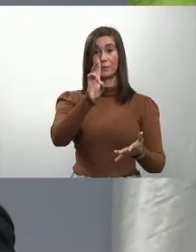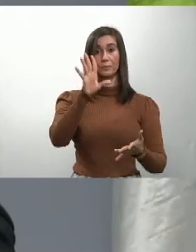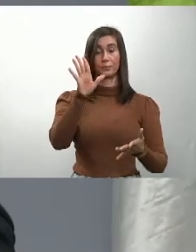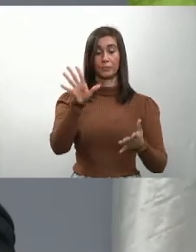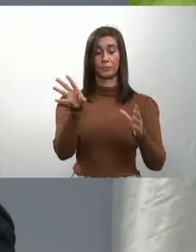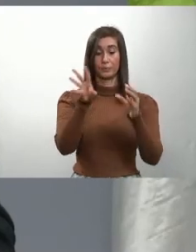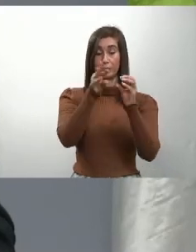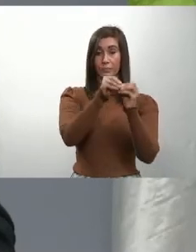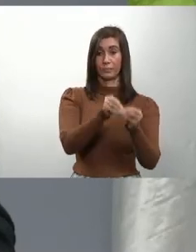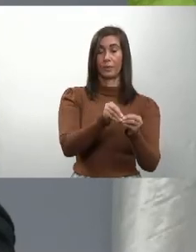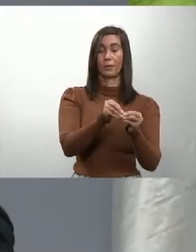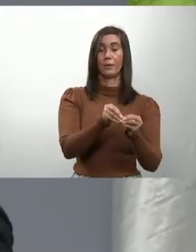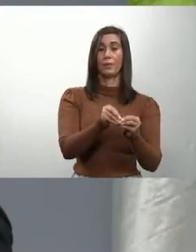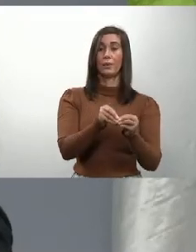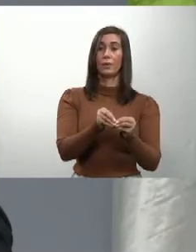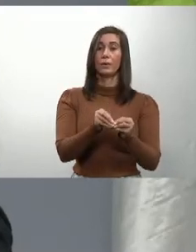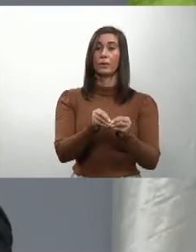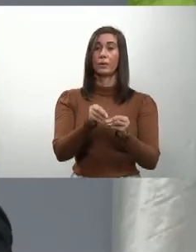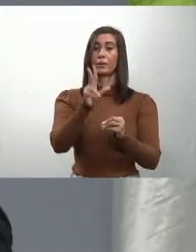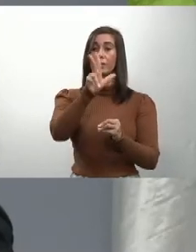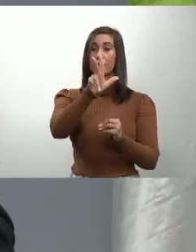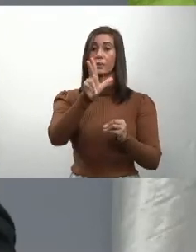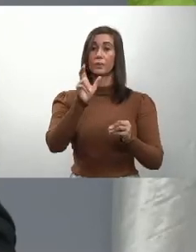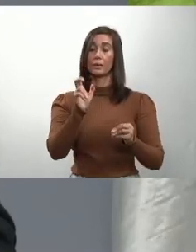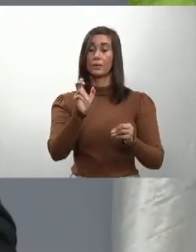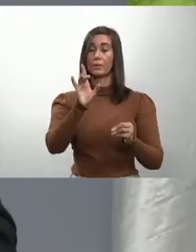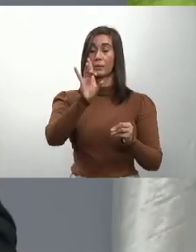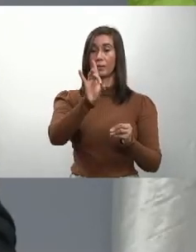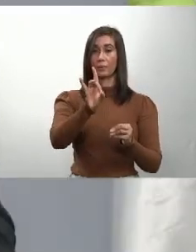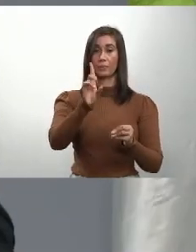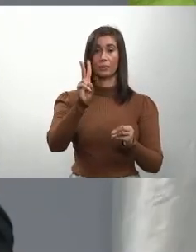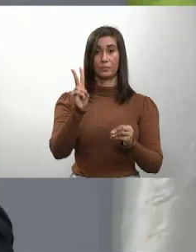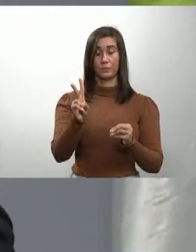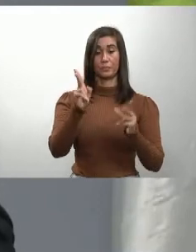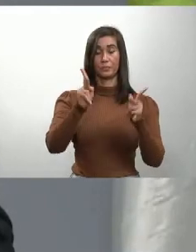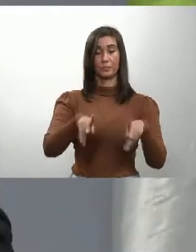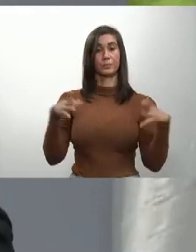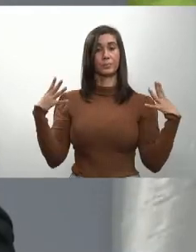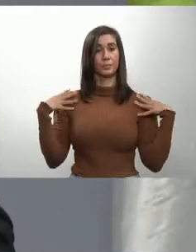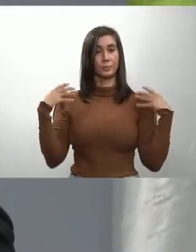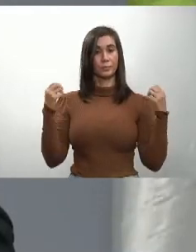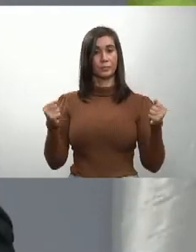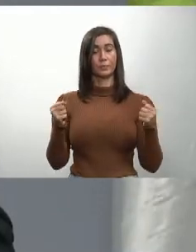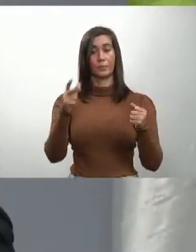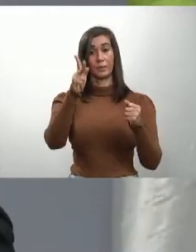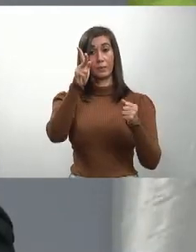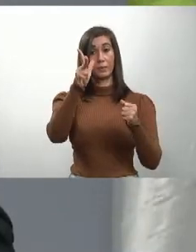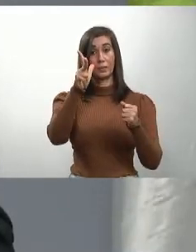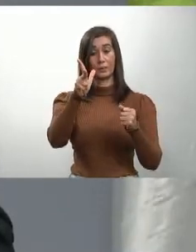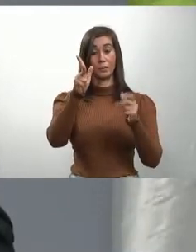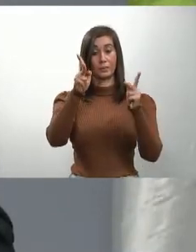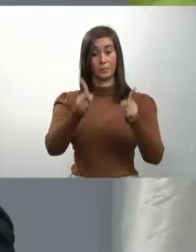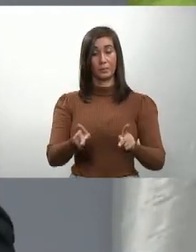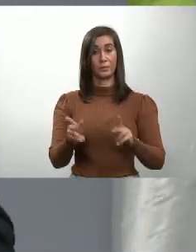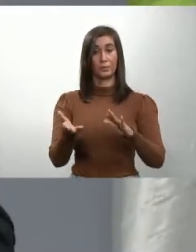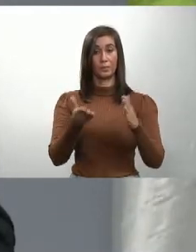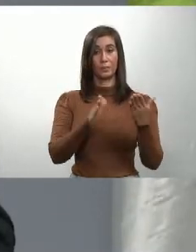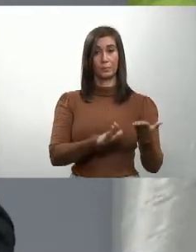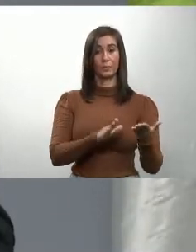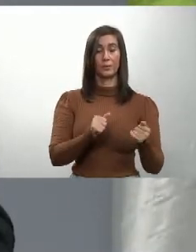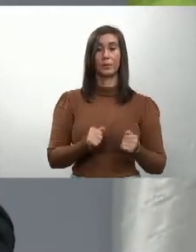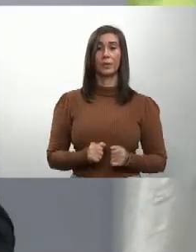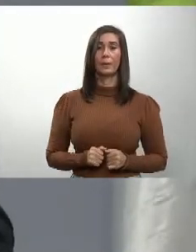acumulados, 382 recuperados, 3 fallecimientos.